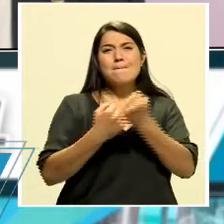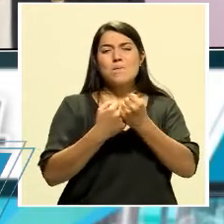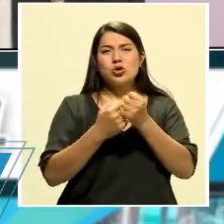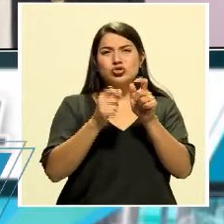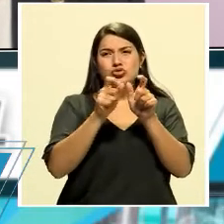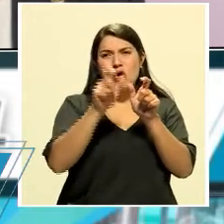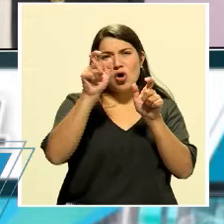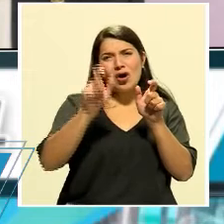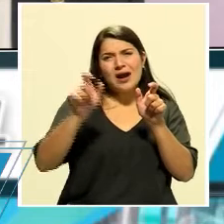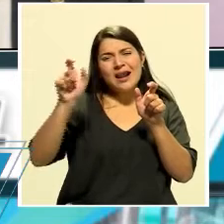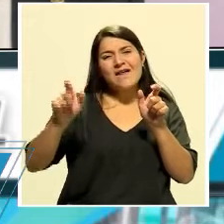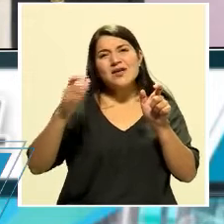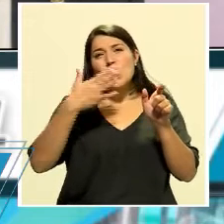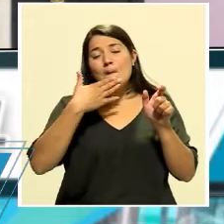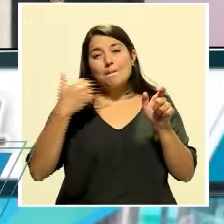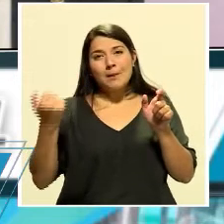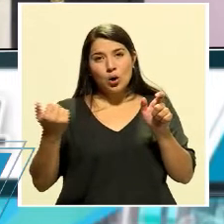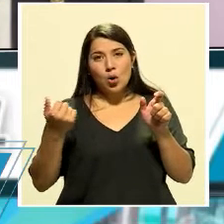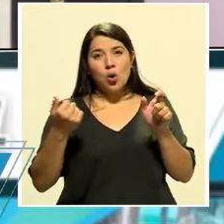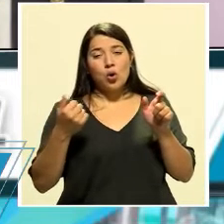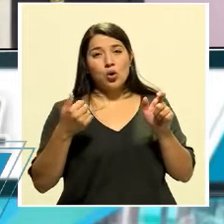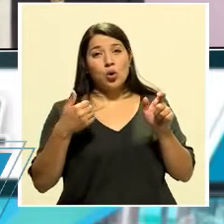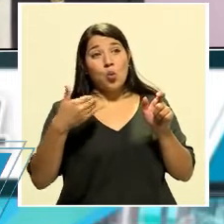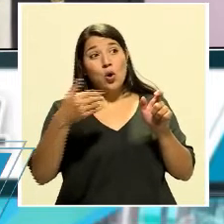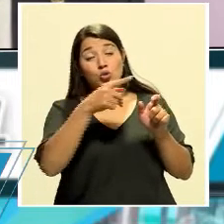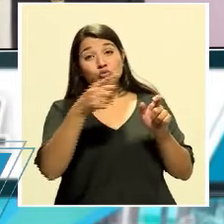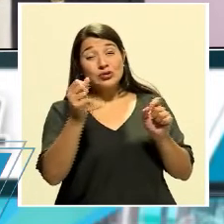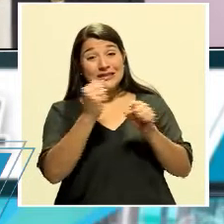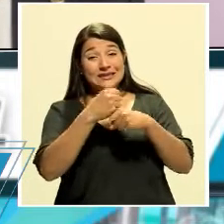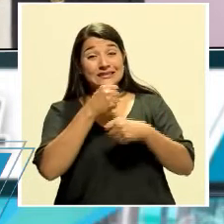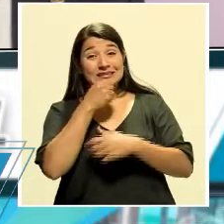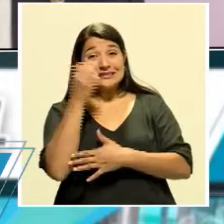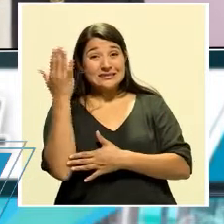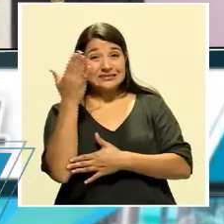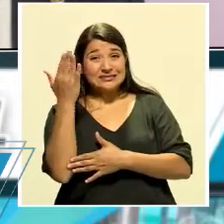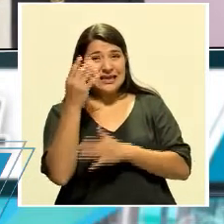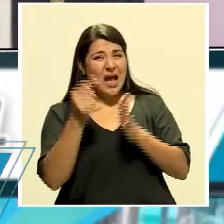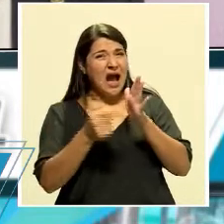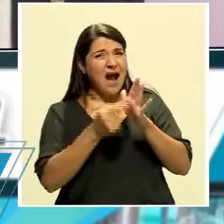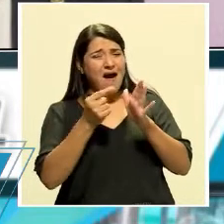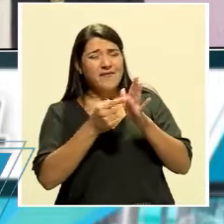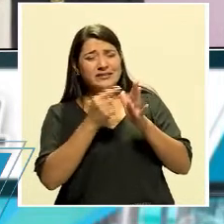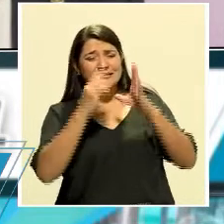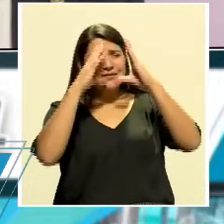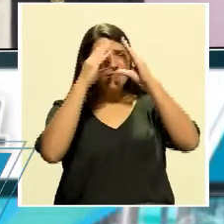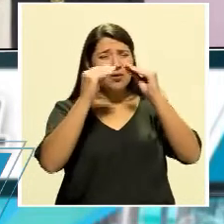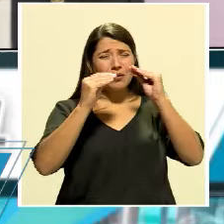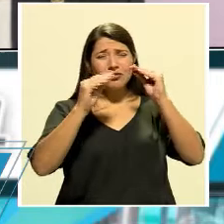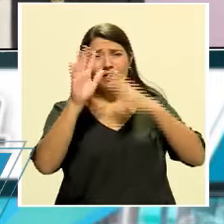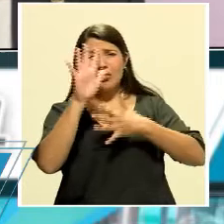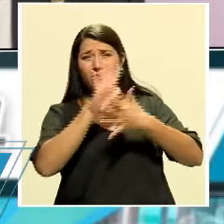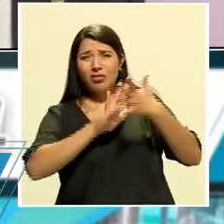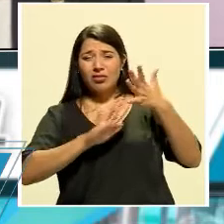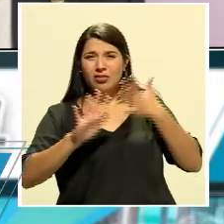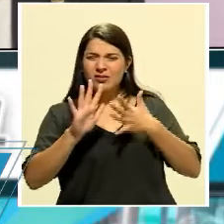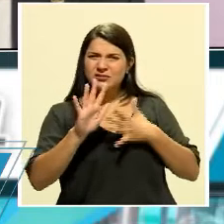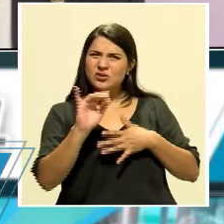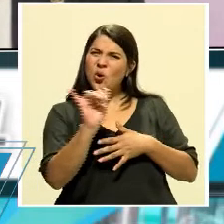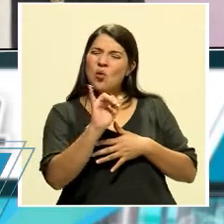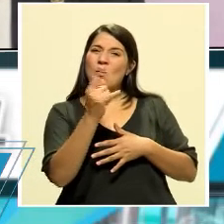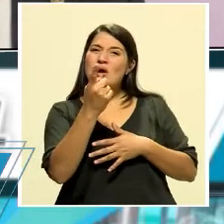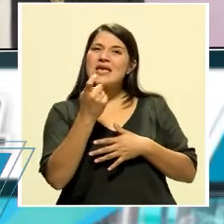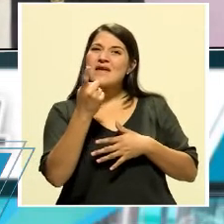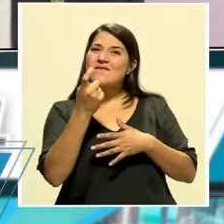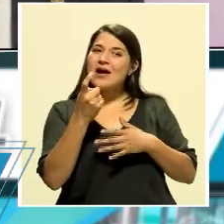que el que tienen hoy cuando hacen las conferencias de prensa, que a veces es un poco confuso. No falta meterle